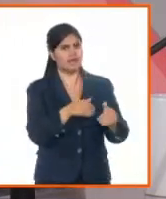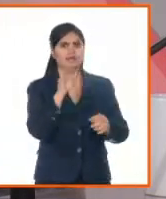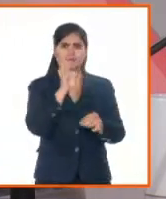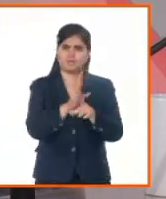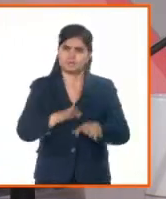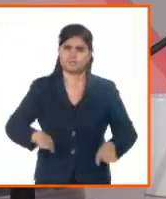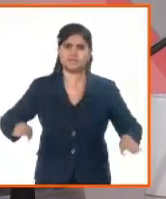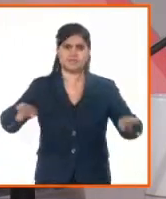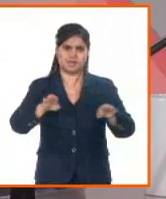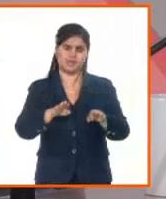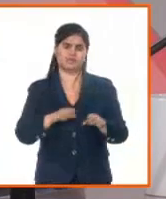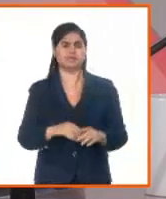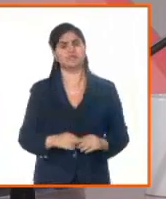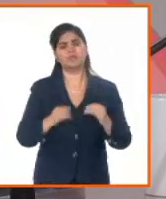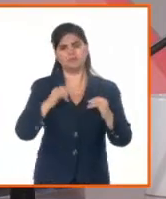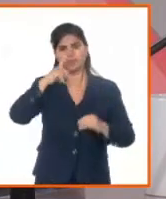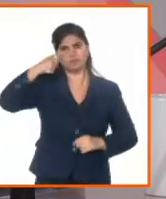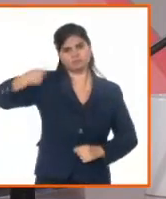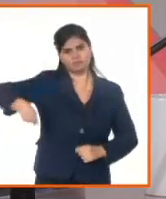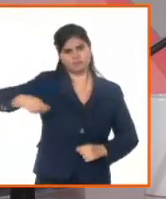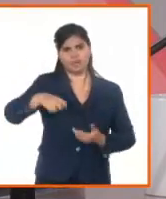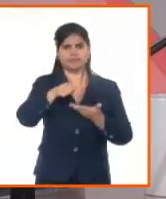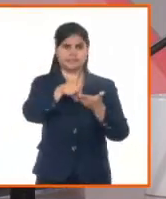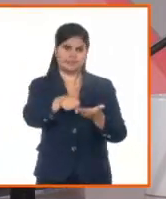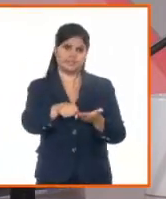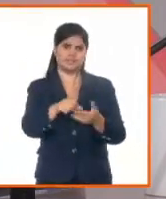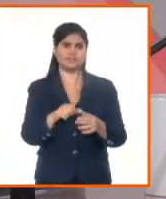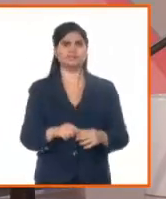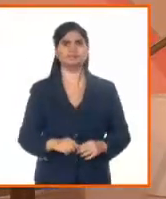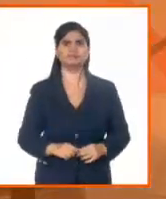trabajo de las notarías y los registros en nuestro país.